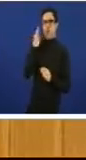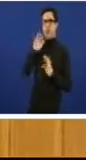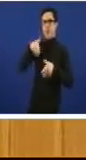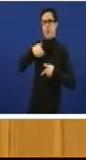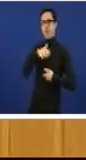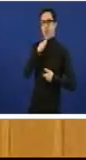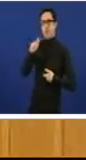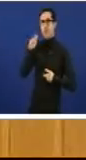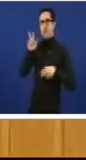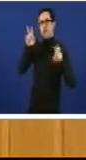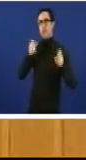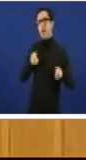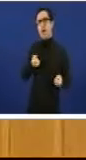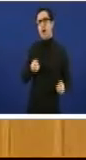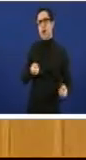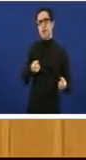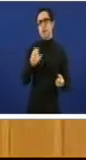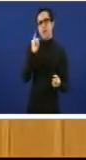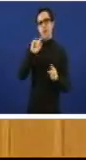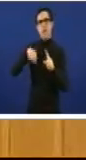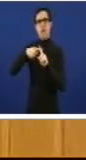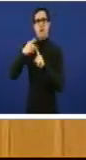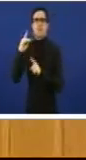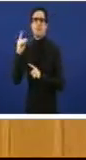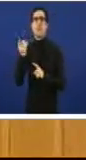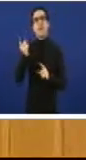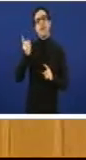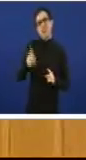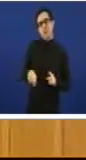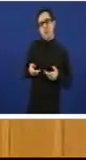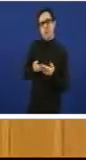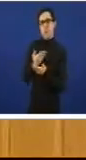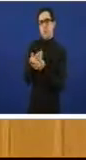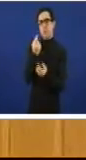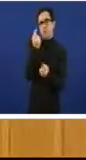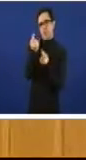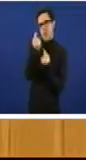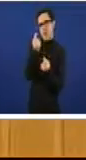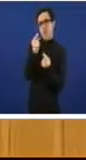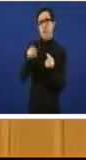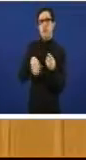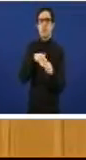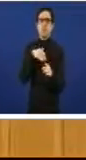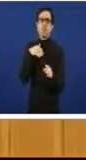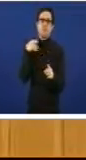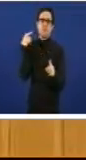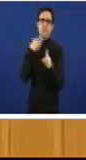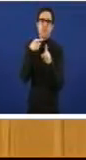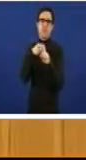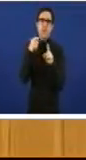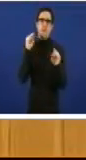a competitividade como é a formación continua para mellorar a productividade e polo tanto a